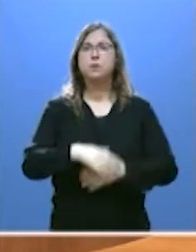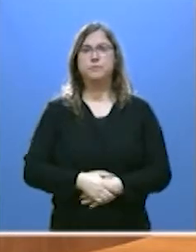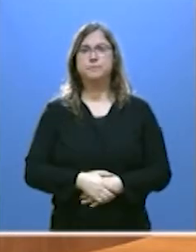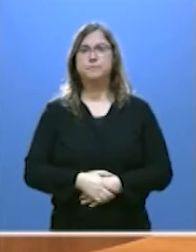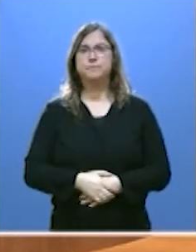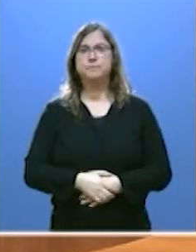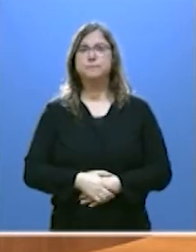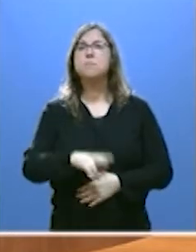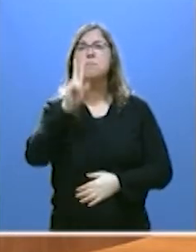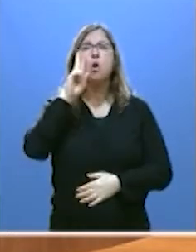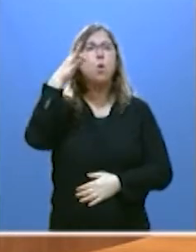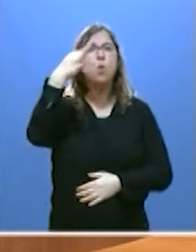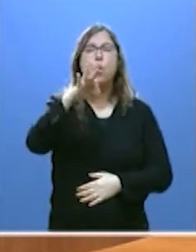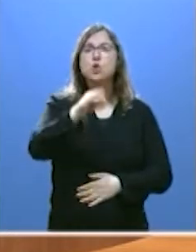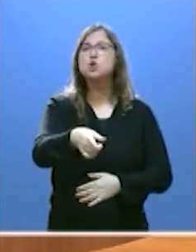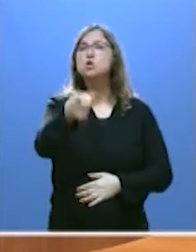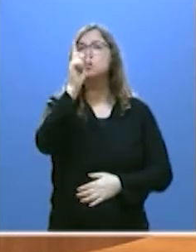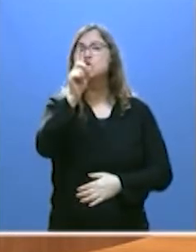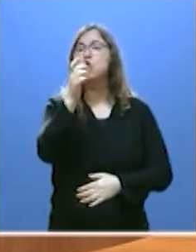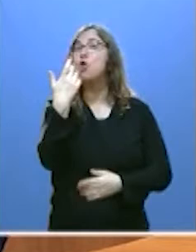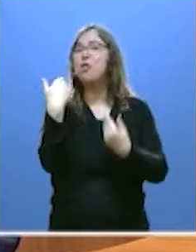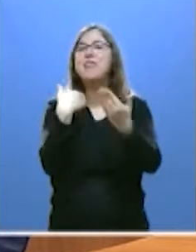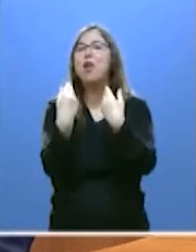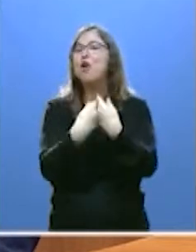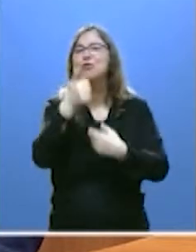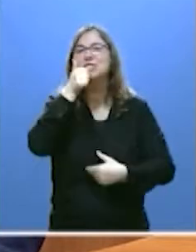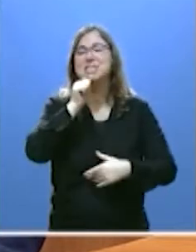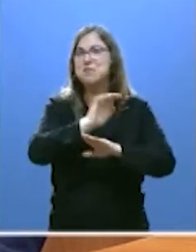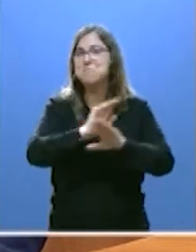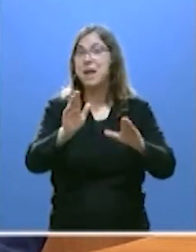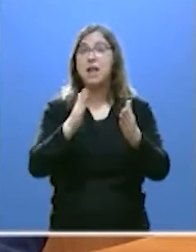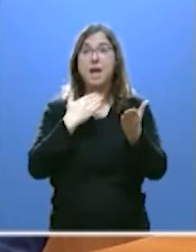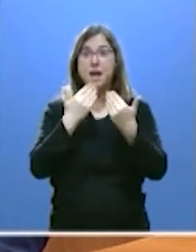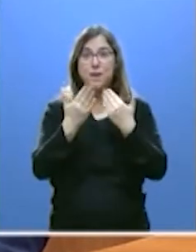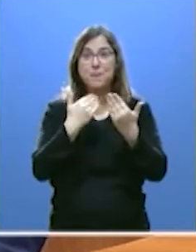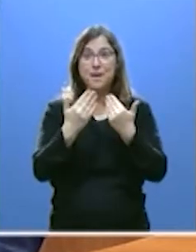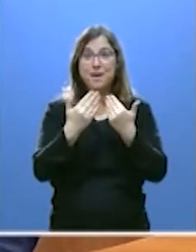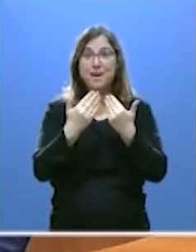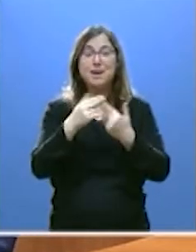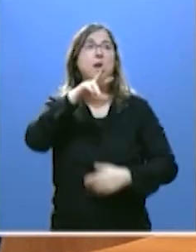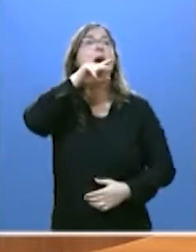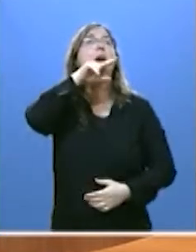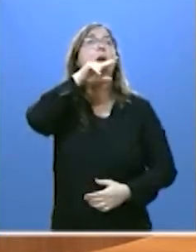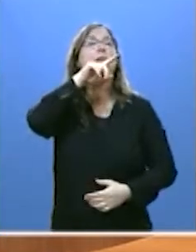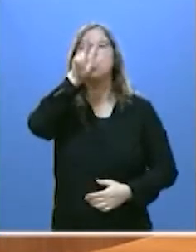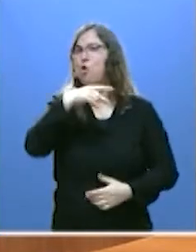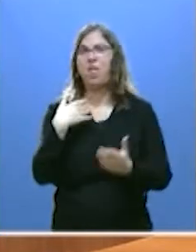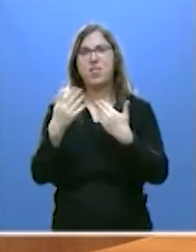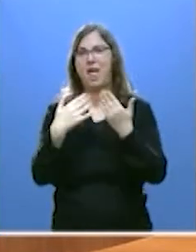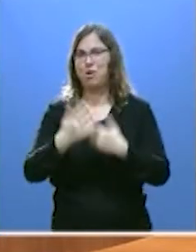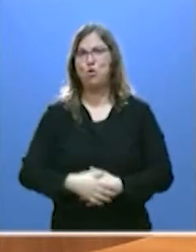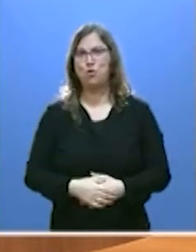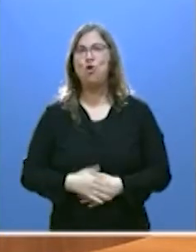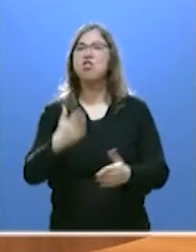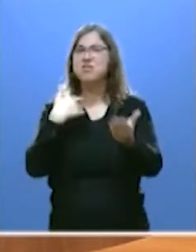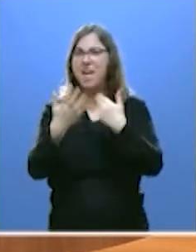lo único que vemos es que solo lo hace con Sánchez, porque hablar no es dialogar, señor Tudanca. Mire,